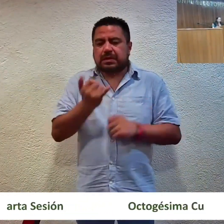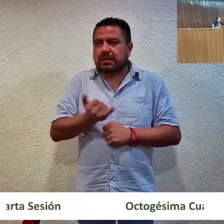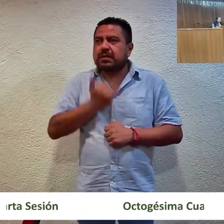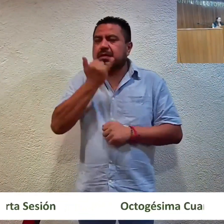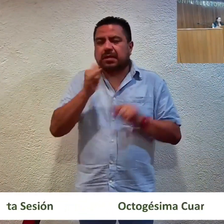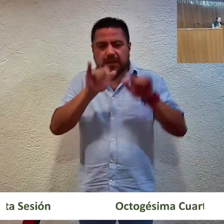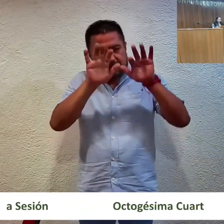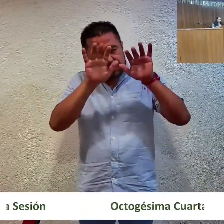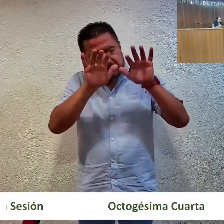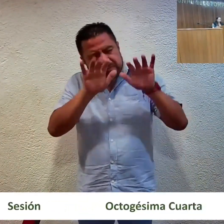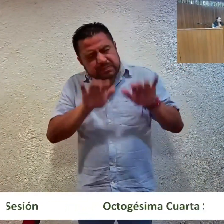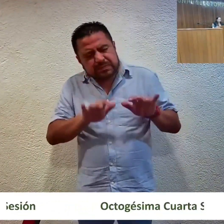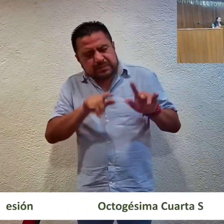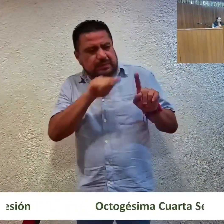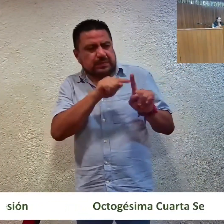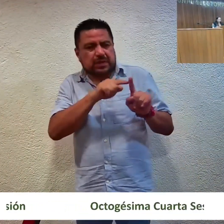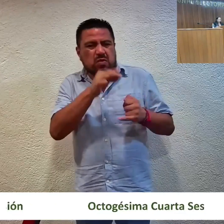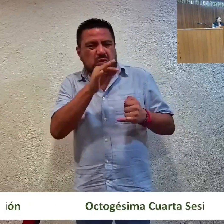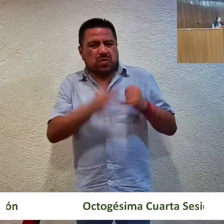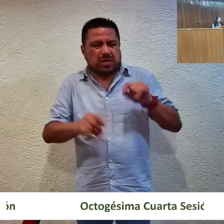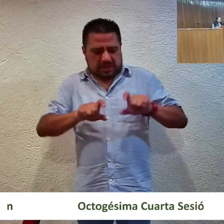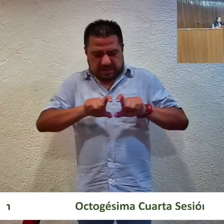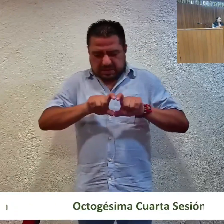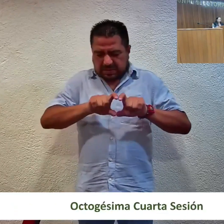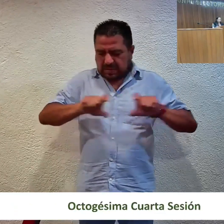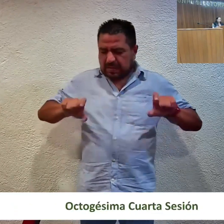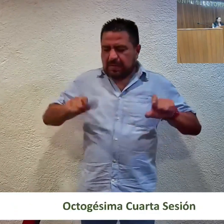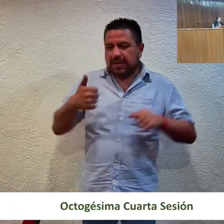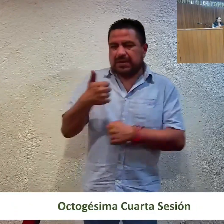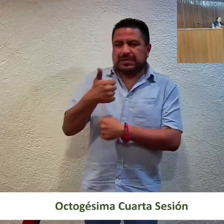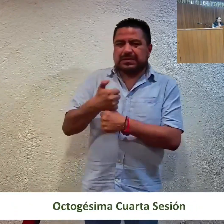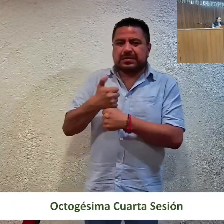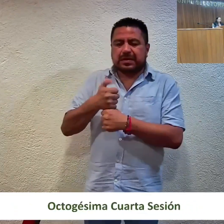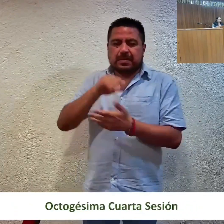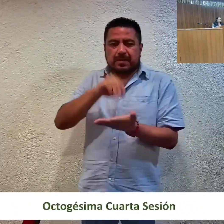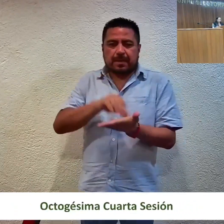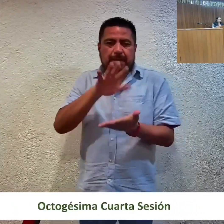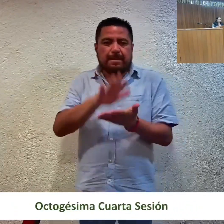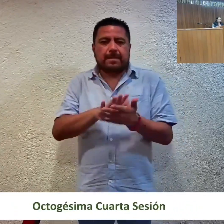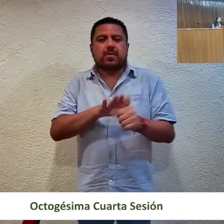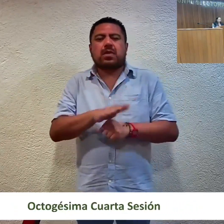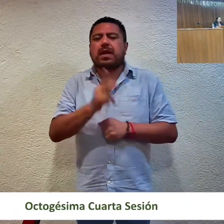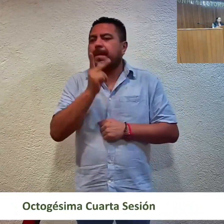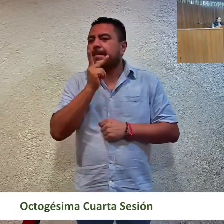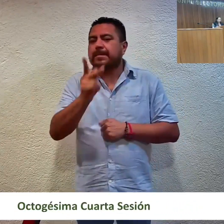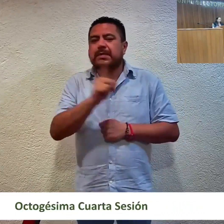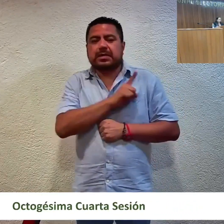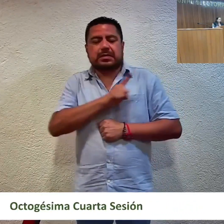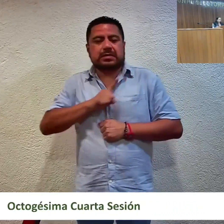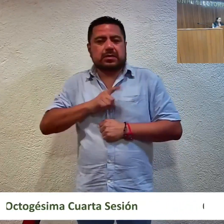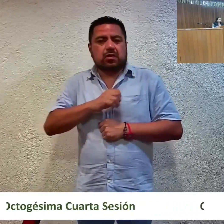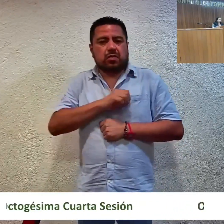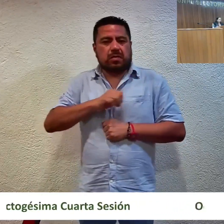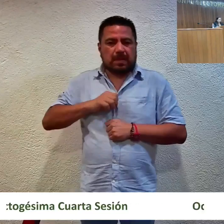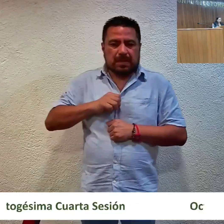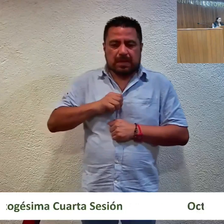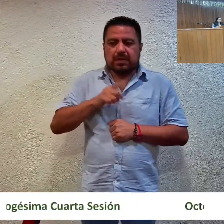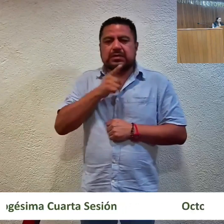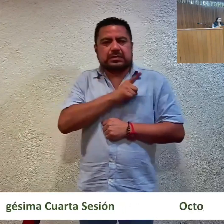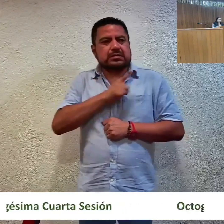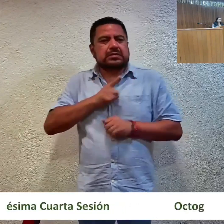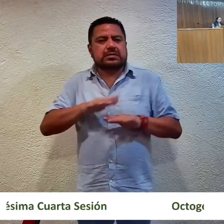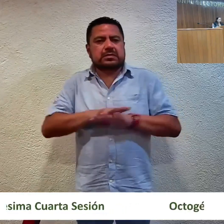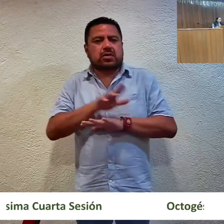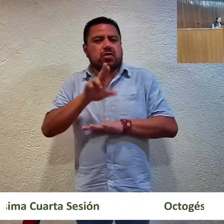acción, ya que en la última parte del considerando sexto quedó establecida la palabra cumplir y en su lugar debió decirse